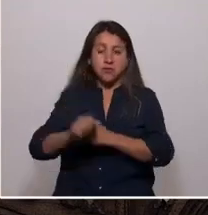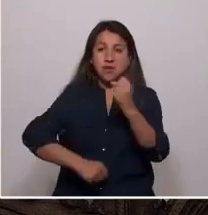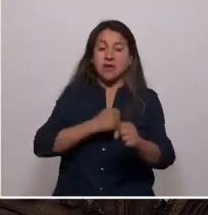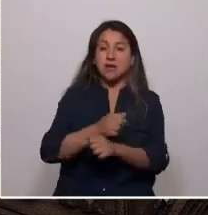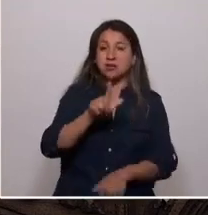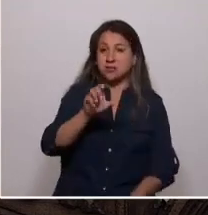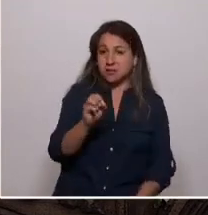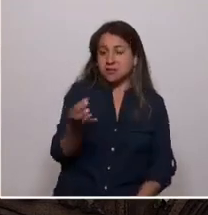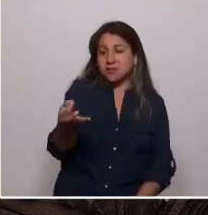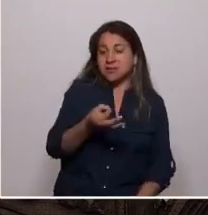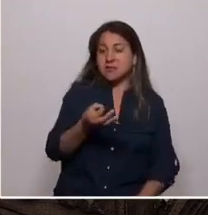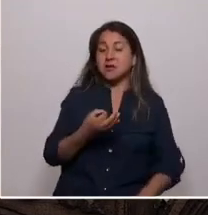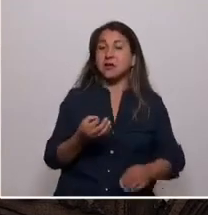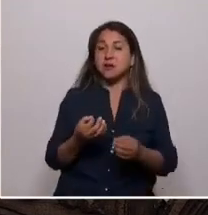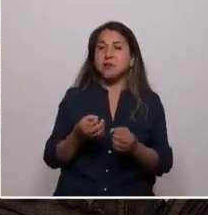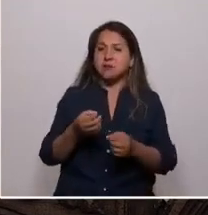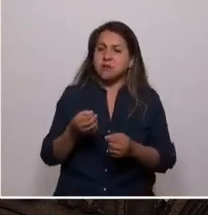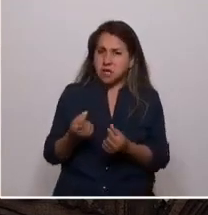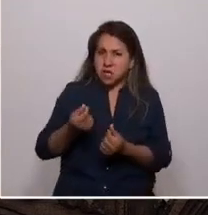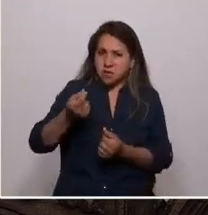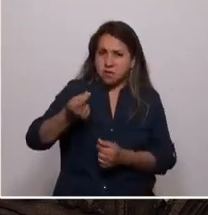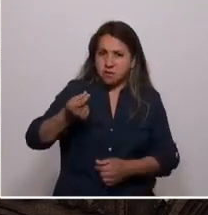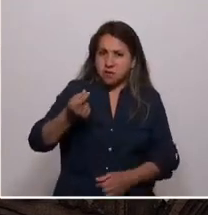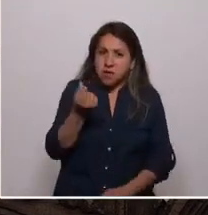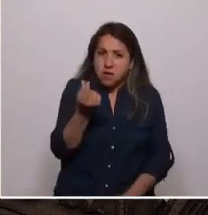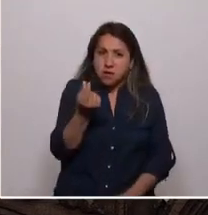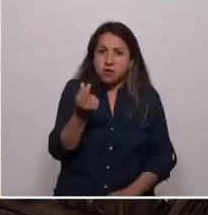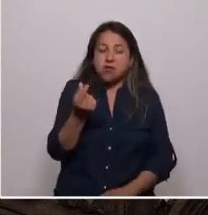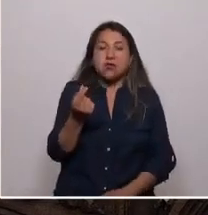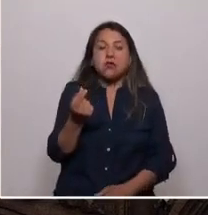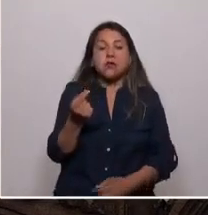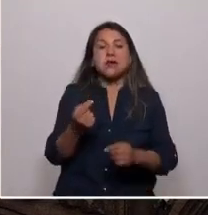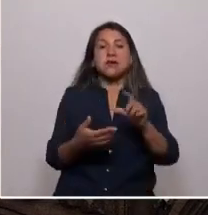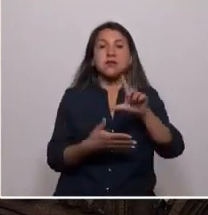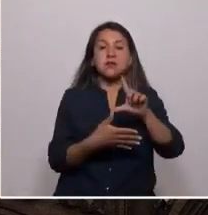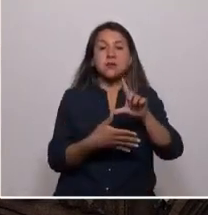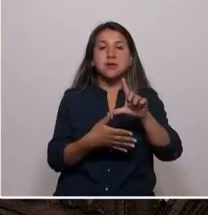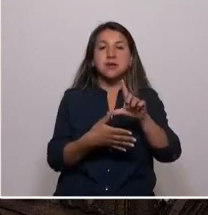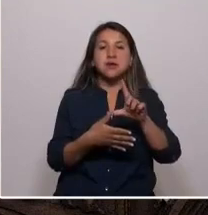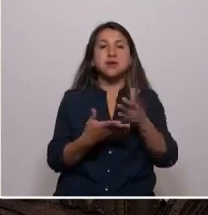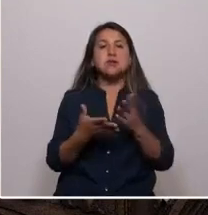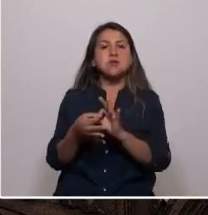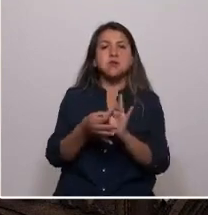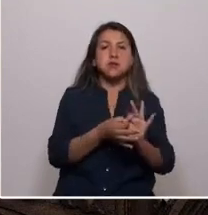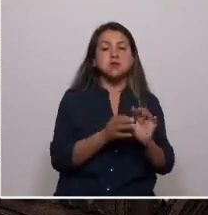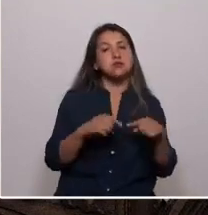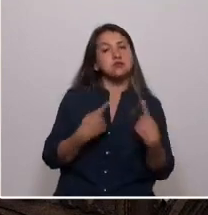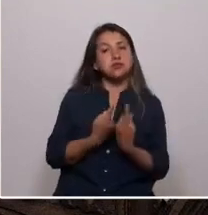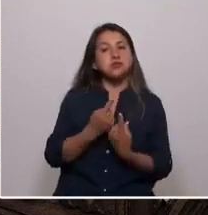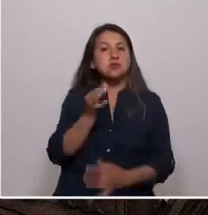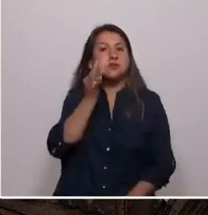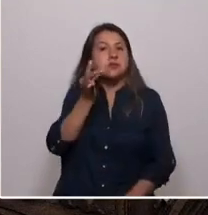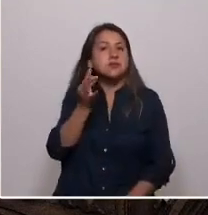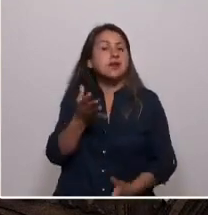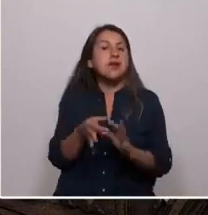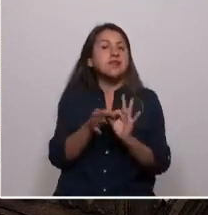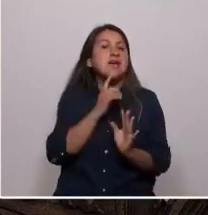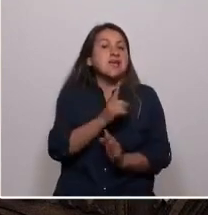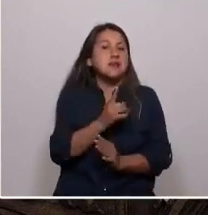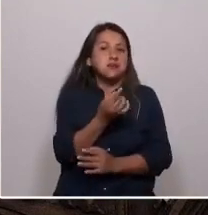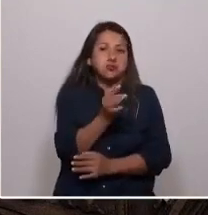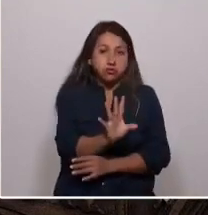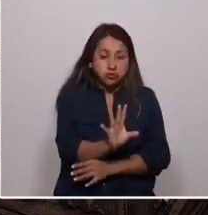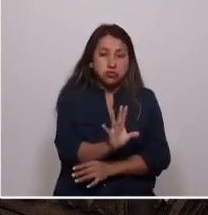riqueza de Latinoamérica es la causa de nuestra pobreza, porque la riqueza de nuestros territorios se ha servido casi exclusivamente